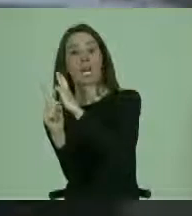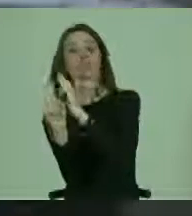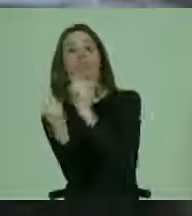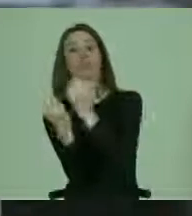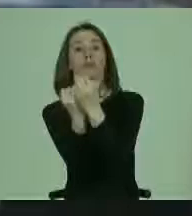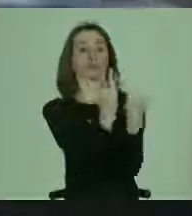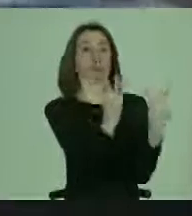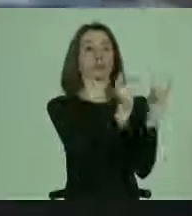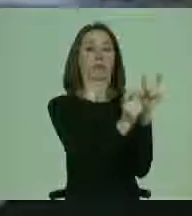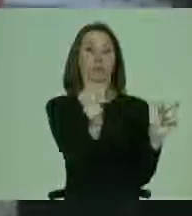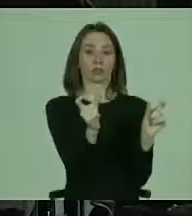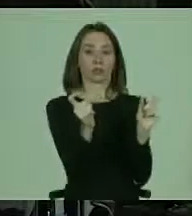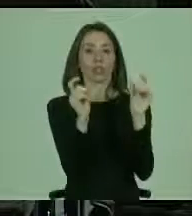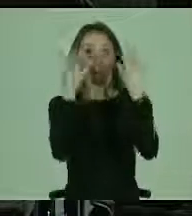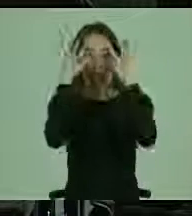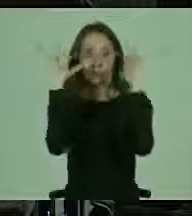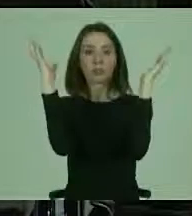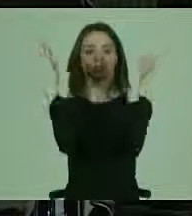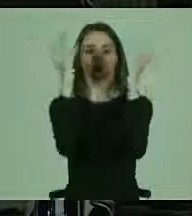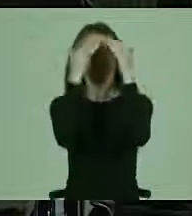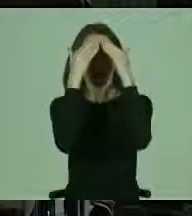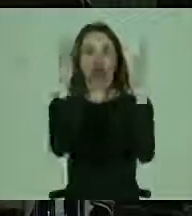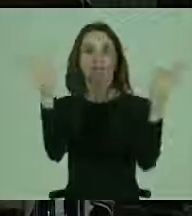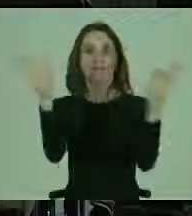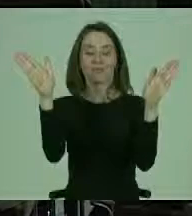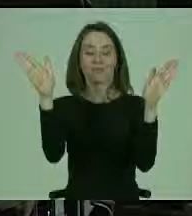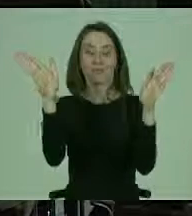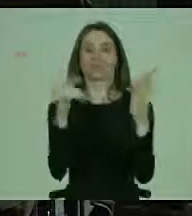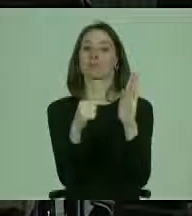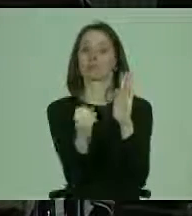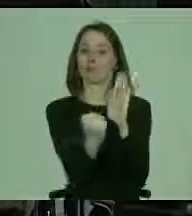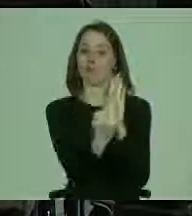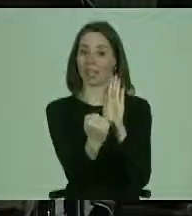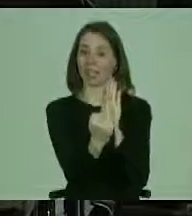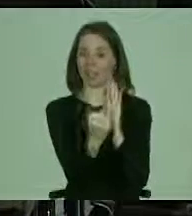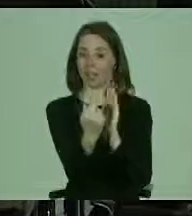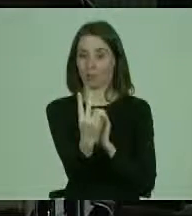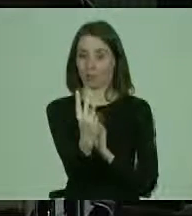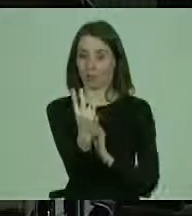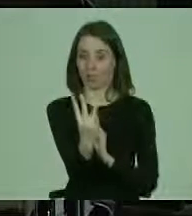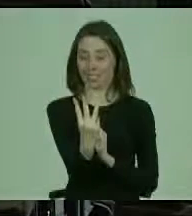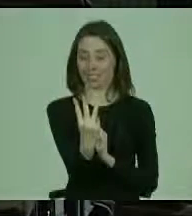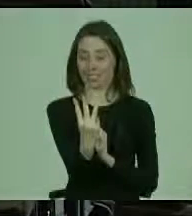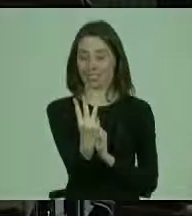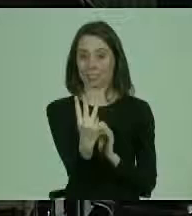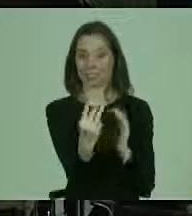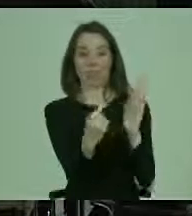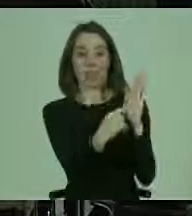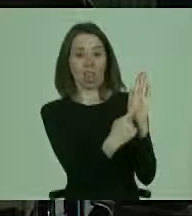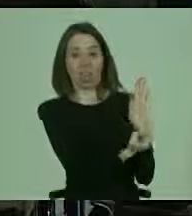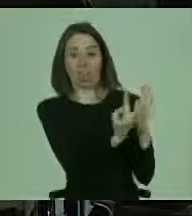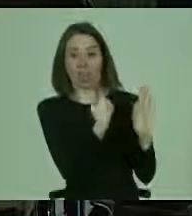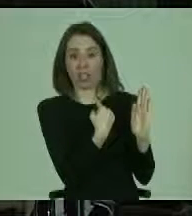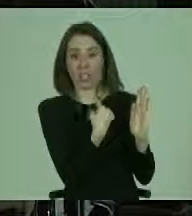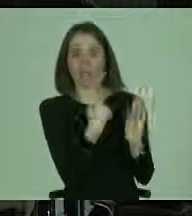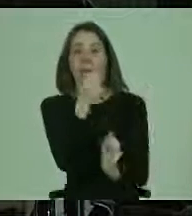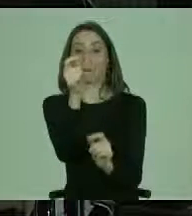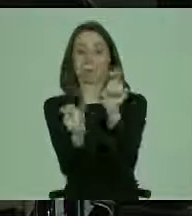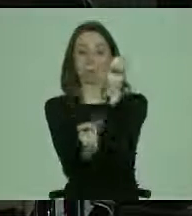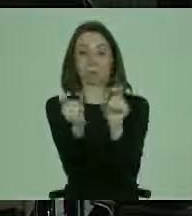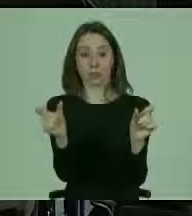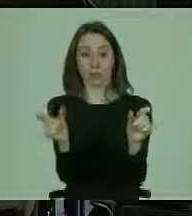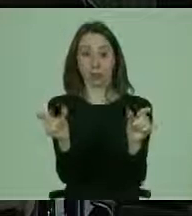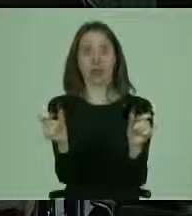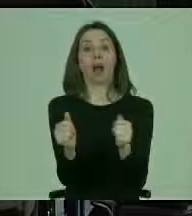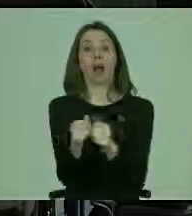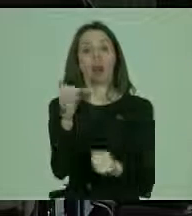quede una esfera abierta. Y ese artículo 23 se nos encarga de decir que las personas con discapacidad